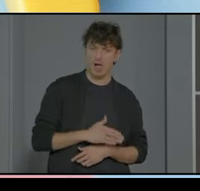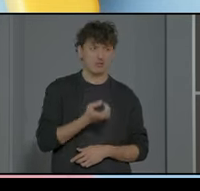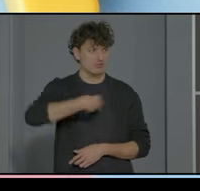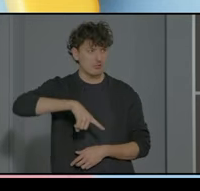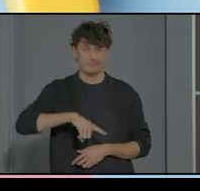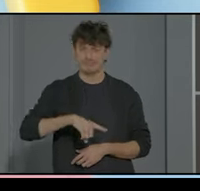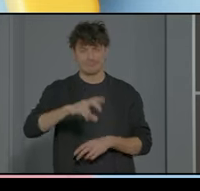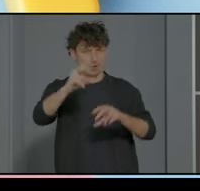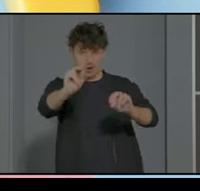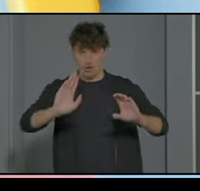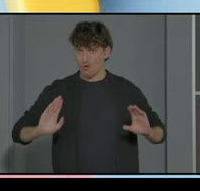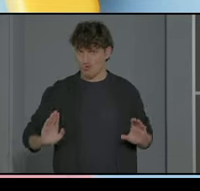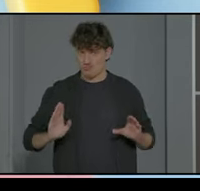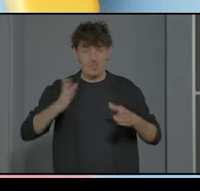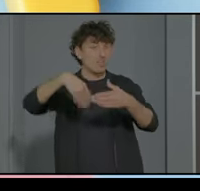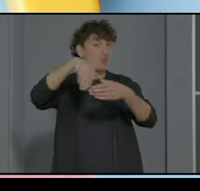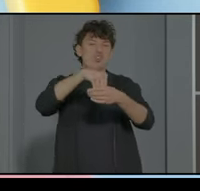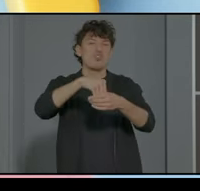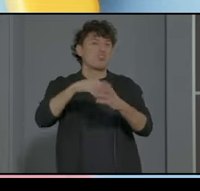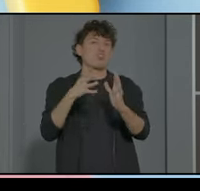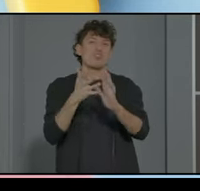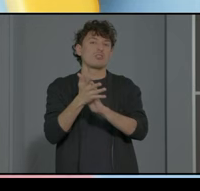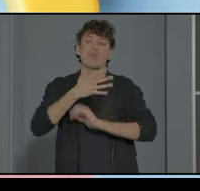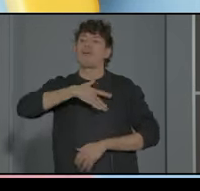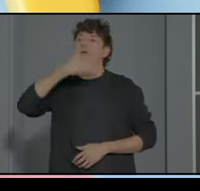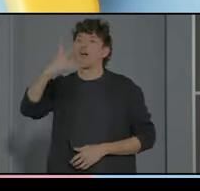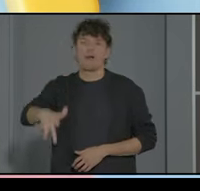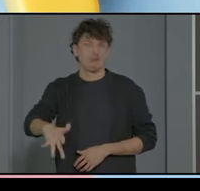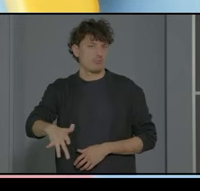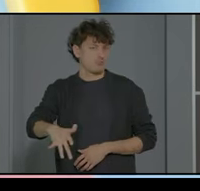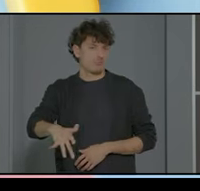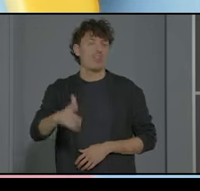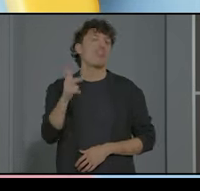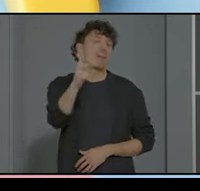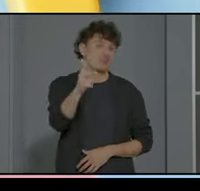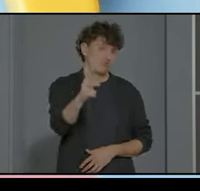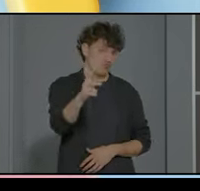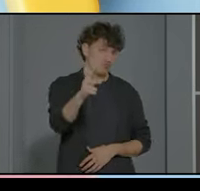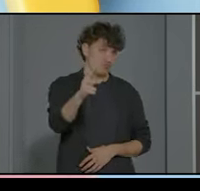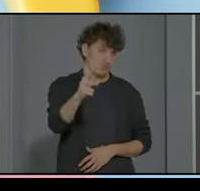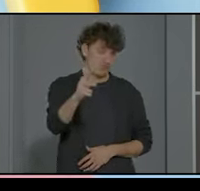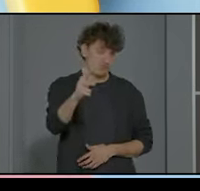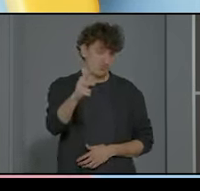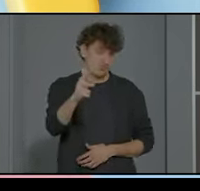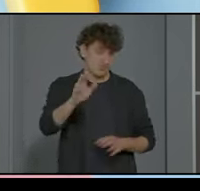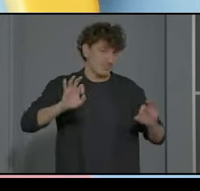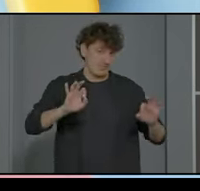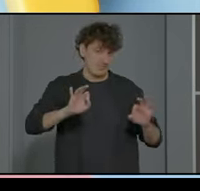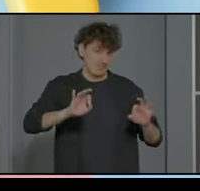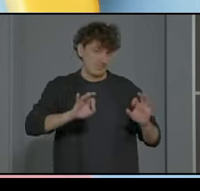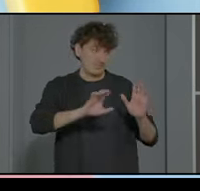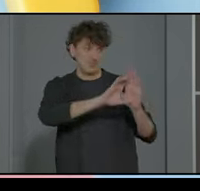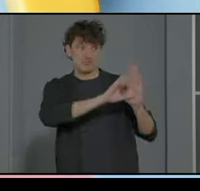no la inclusión no es ningún favor que lo hacemos es un derecho y es un derecho no lo diga yo si no puede estar reflejado nada más y somos